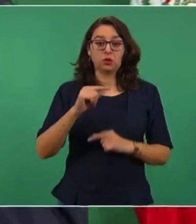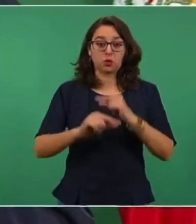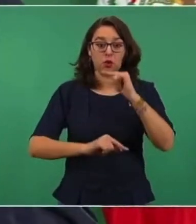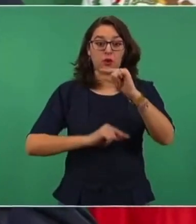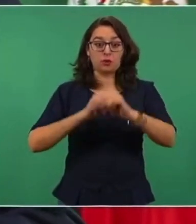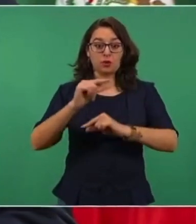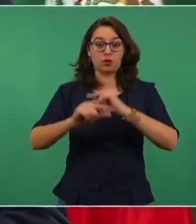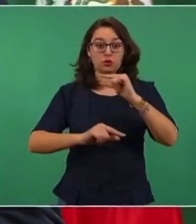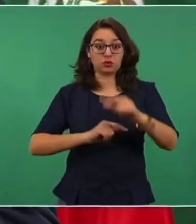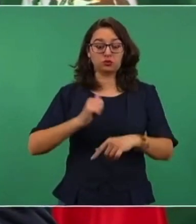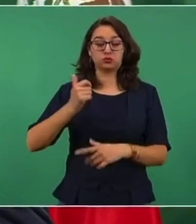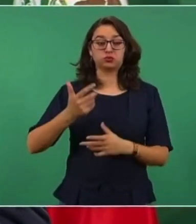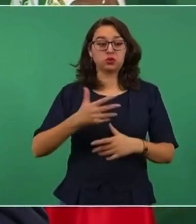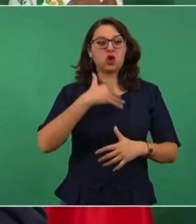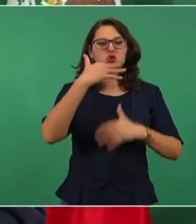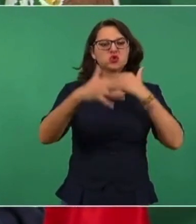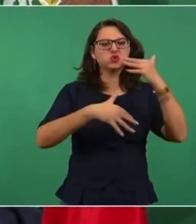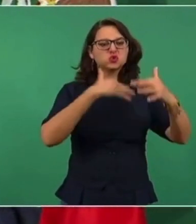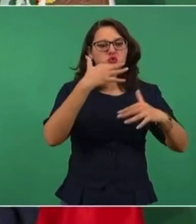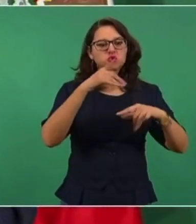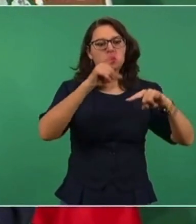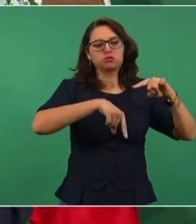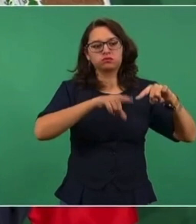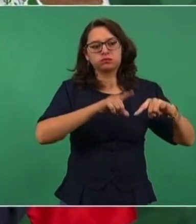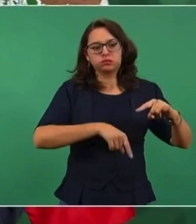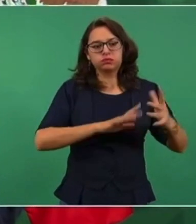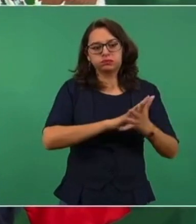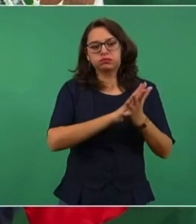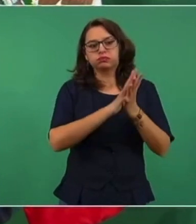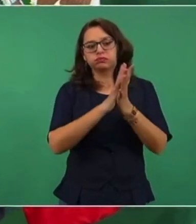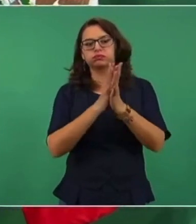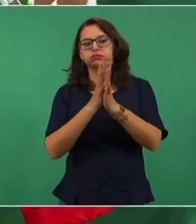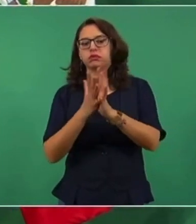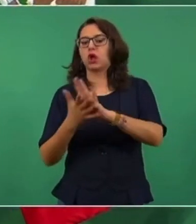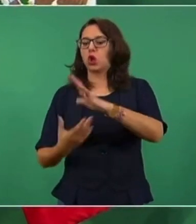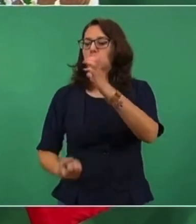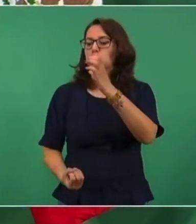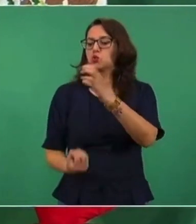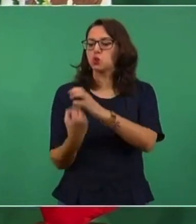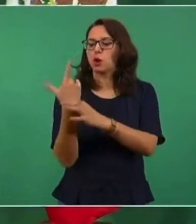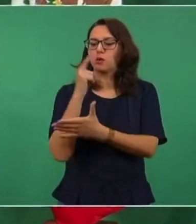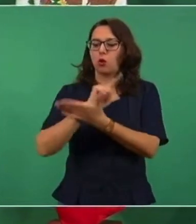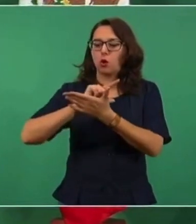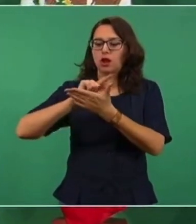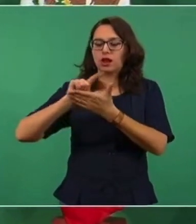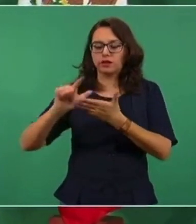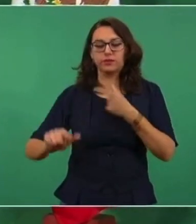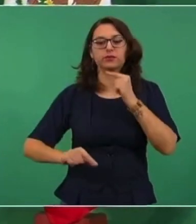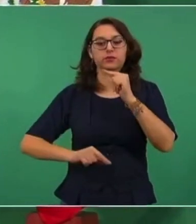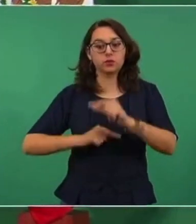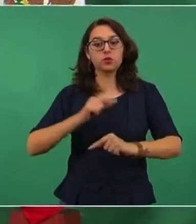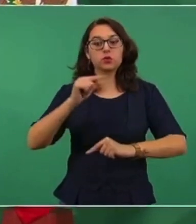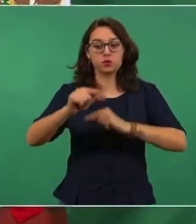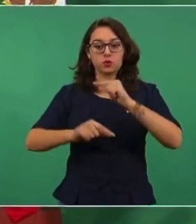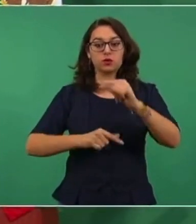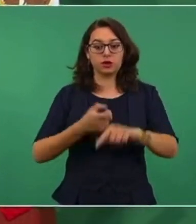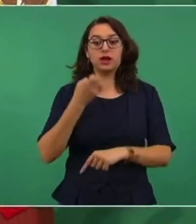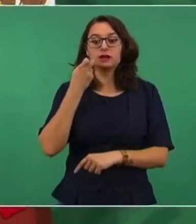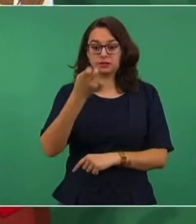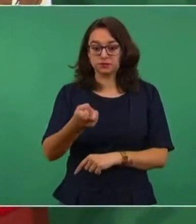limpias, no contaminantes, y que garanticemos esa